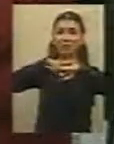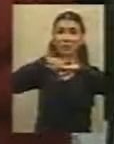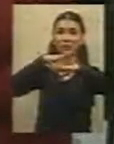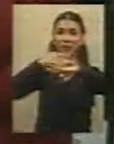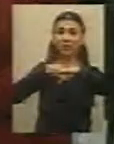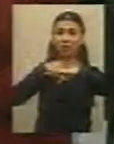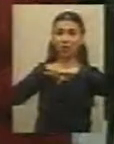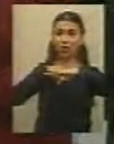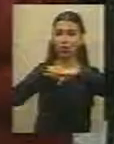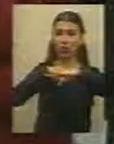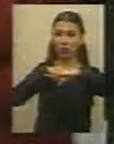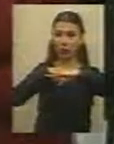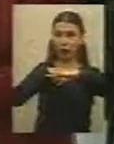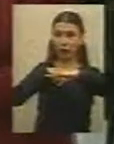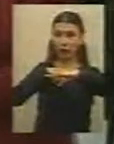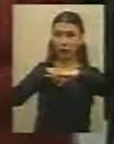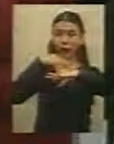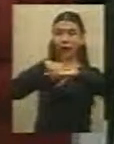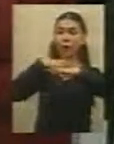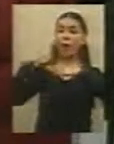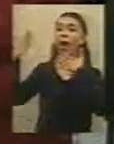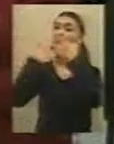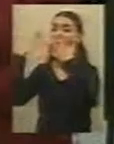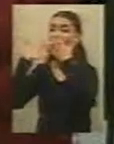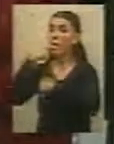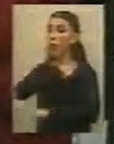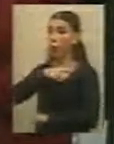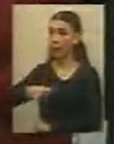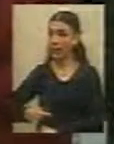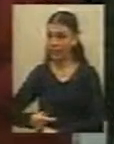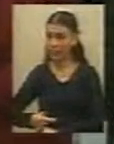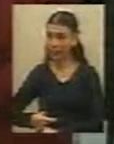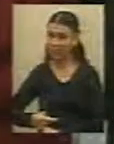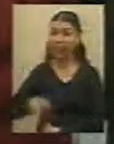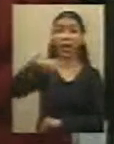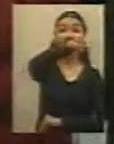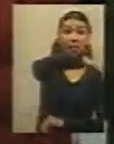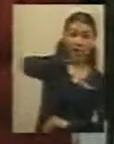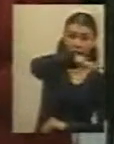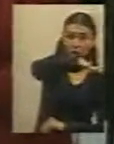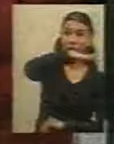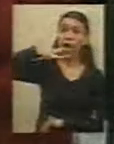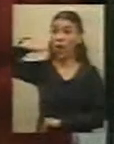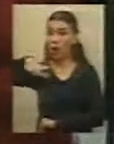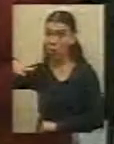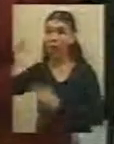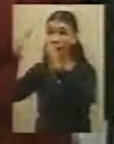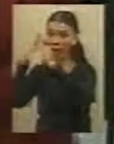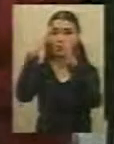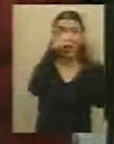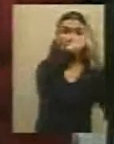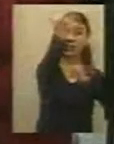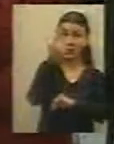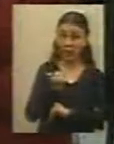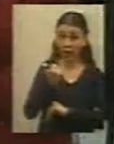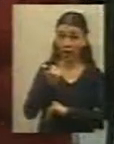fuimos, me acerqué a hablar con los vecinos, con el presidente de barrio, ellos explican, con justa razón, ¿no? Sí. Que necesitan un